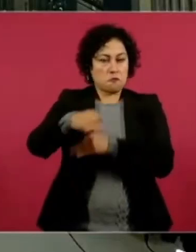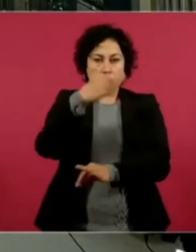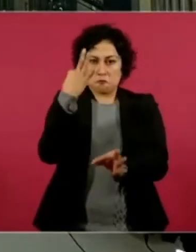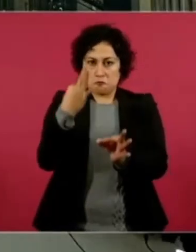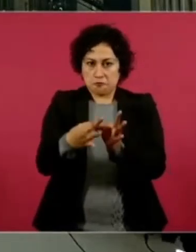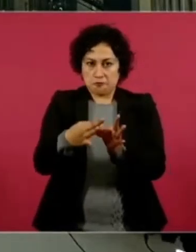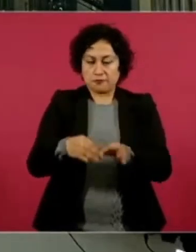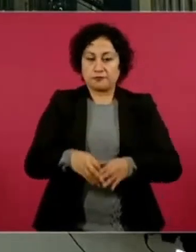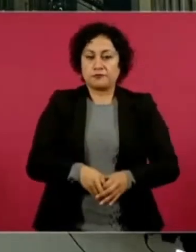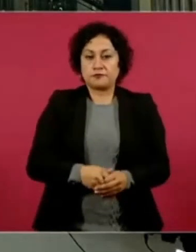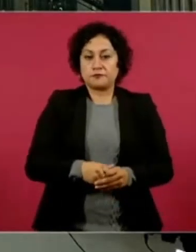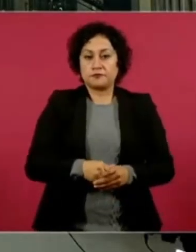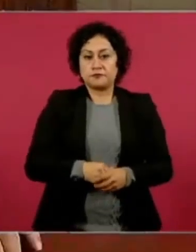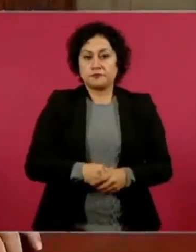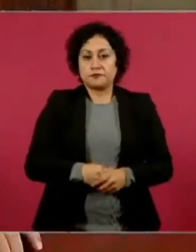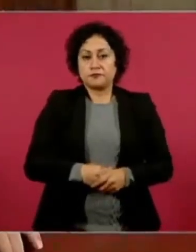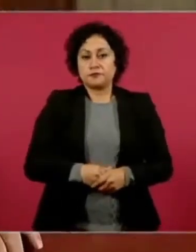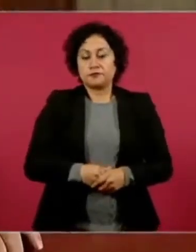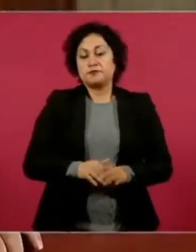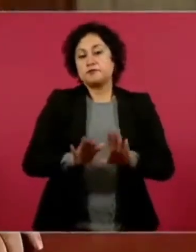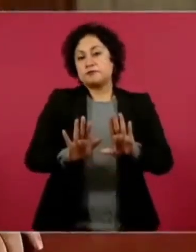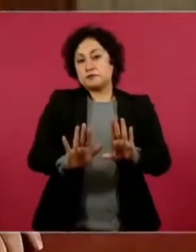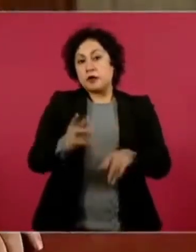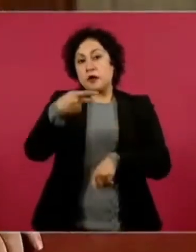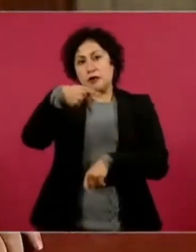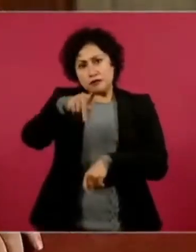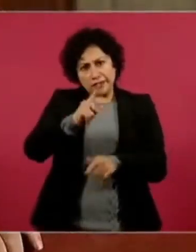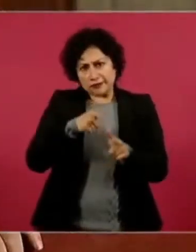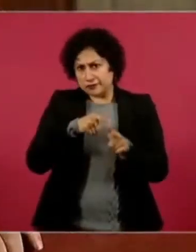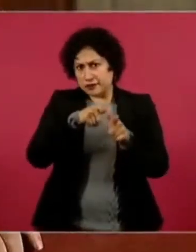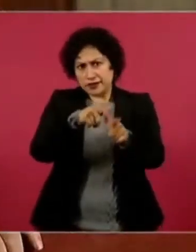pero seguimos entregando.